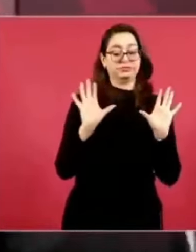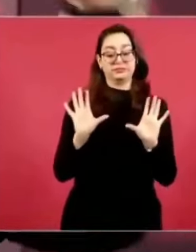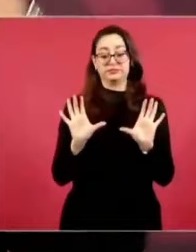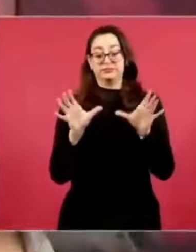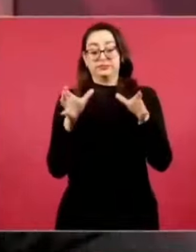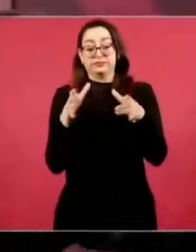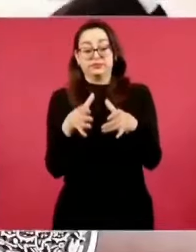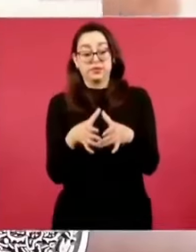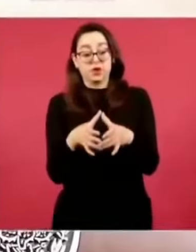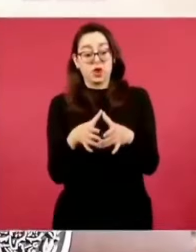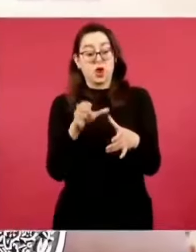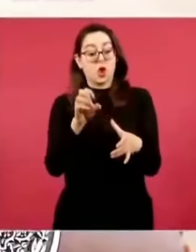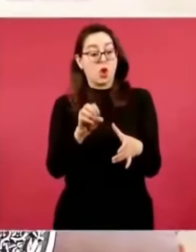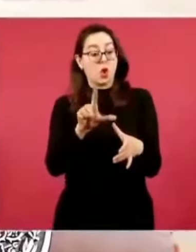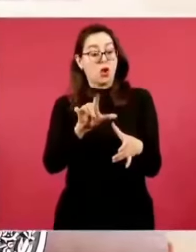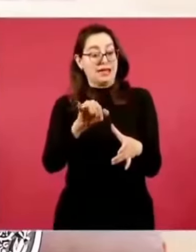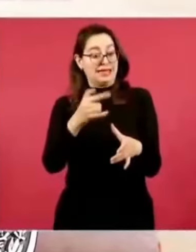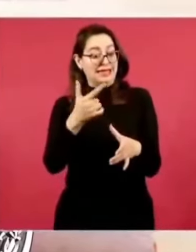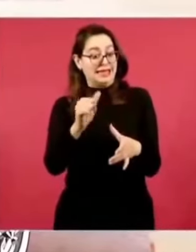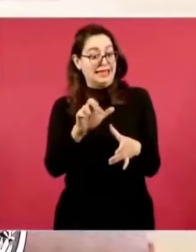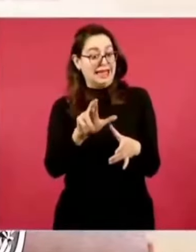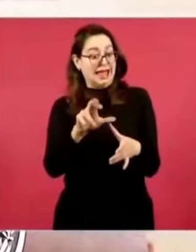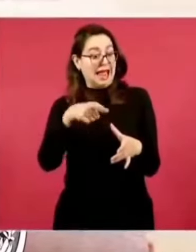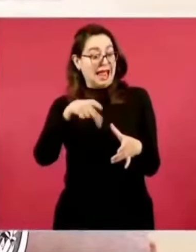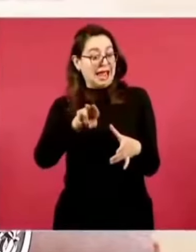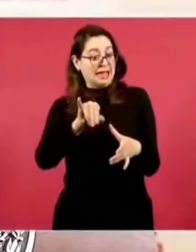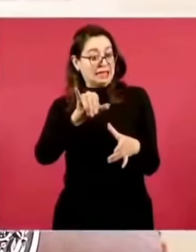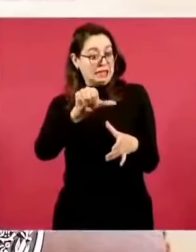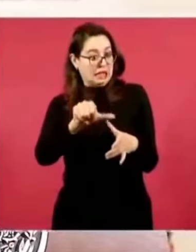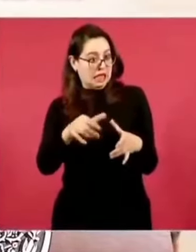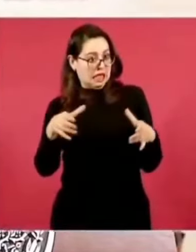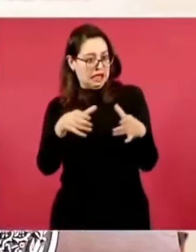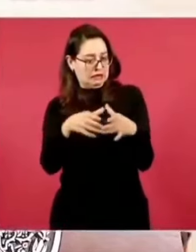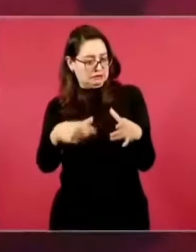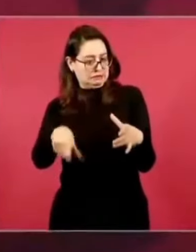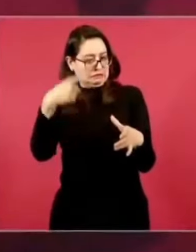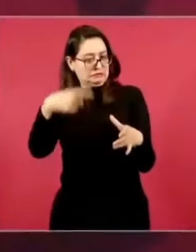el pueblo de Colombia se sentían mexicanos.